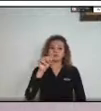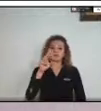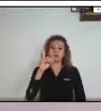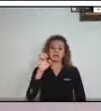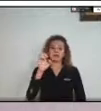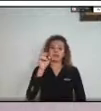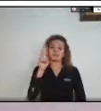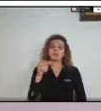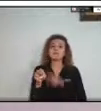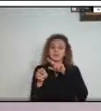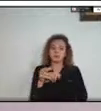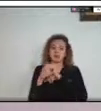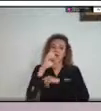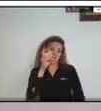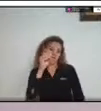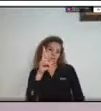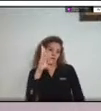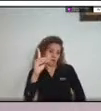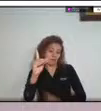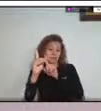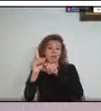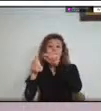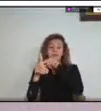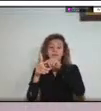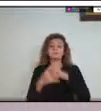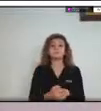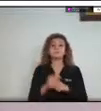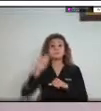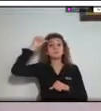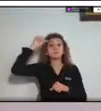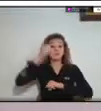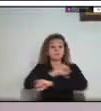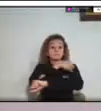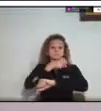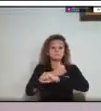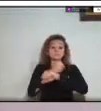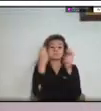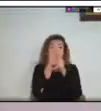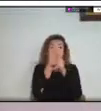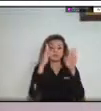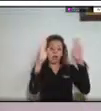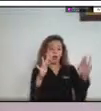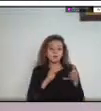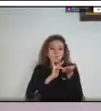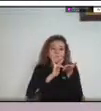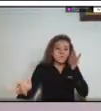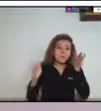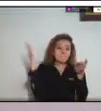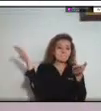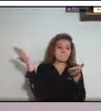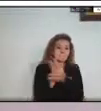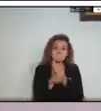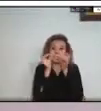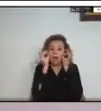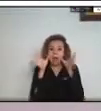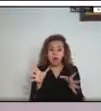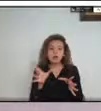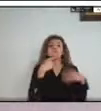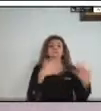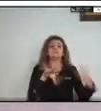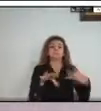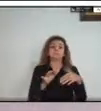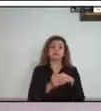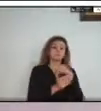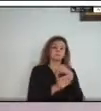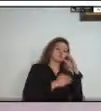compuesto por la preparación para la respuesta a emergencias, la preparación para la respuesta a emergencias, la preparación para la recuperación